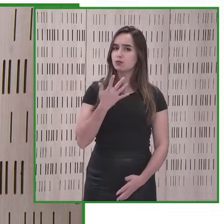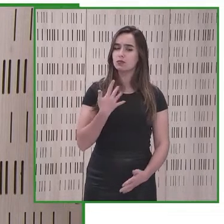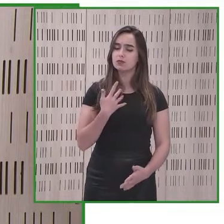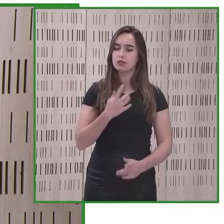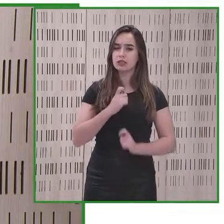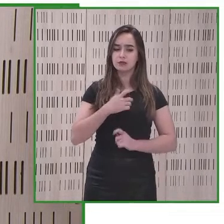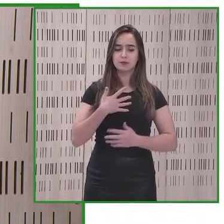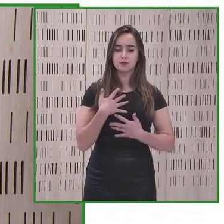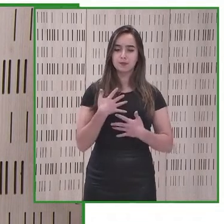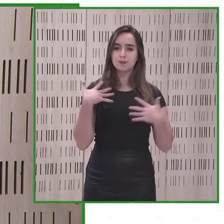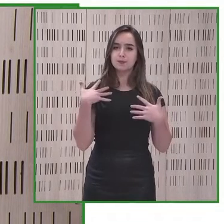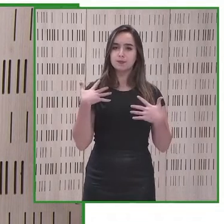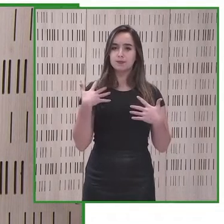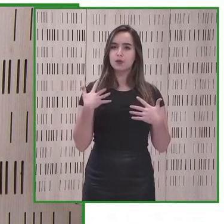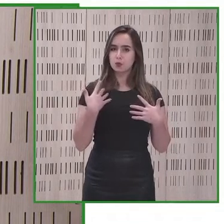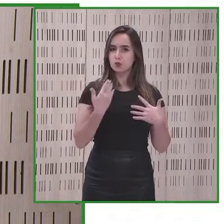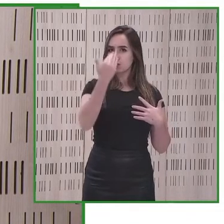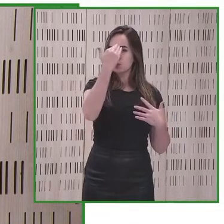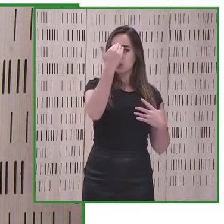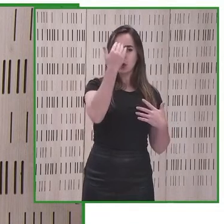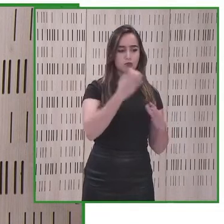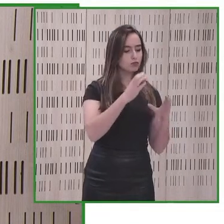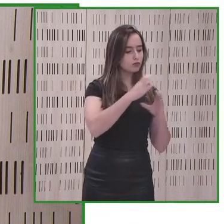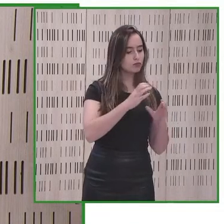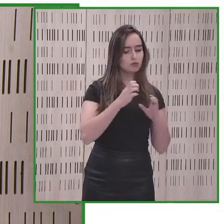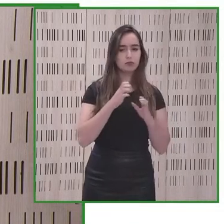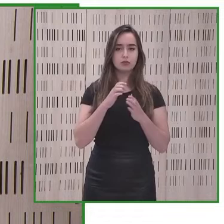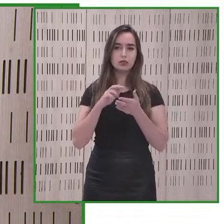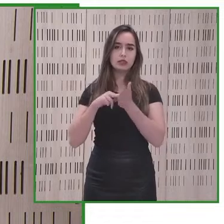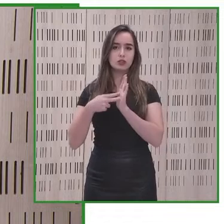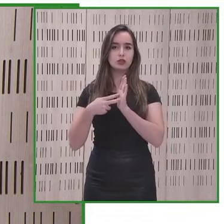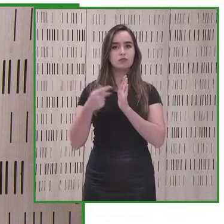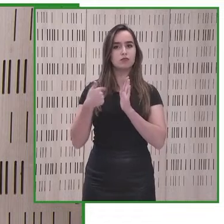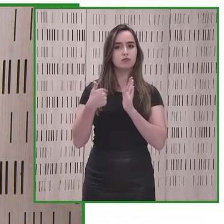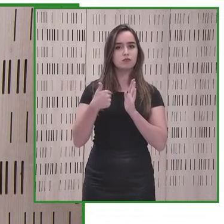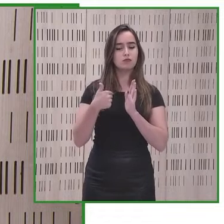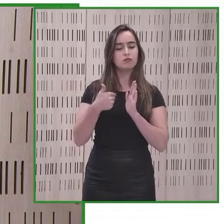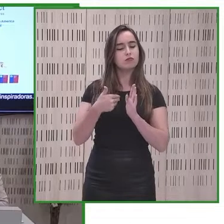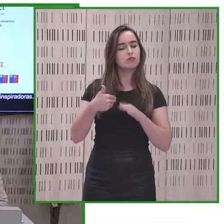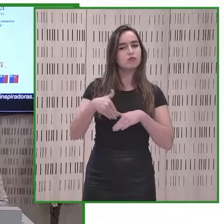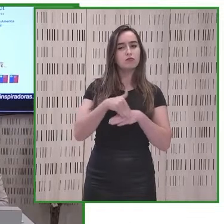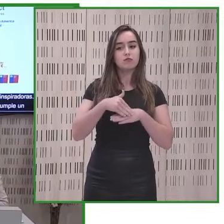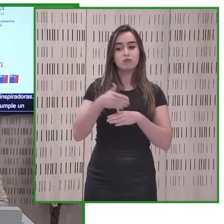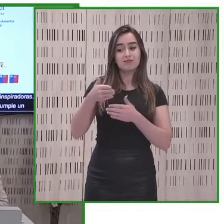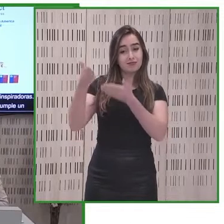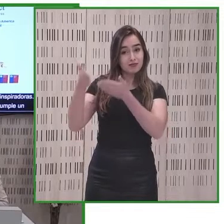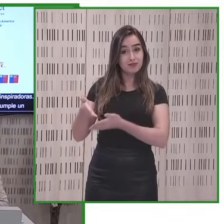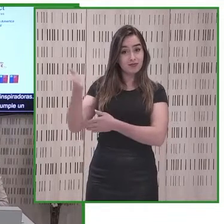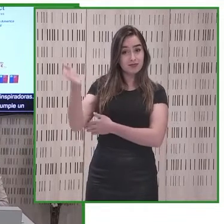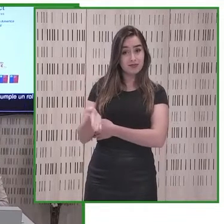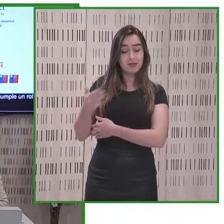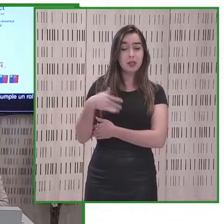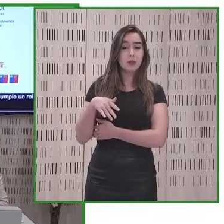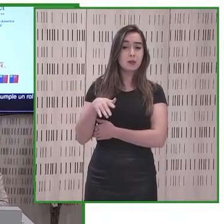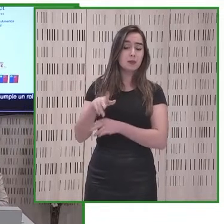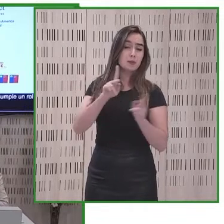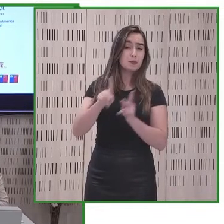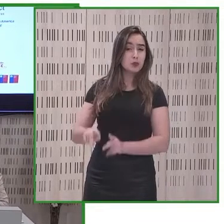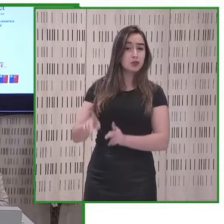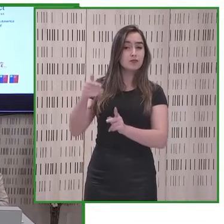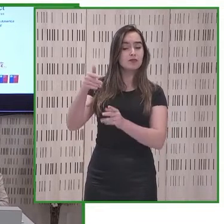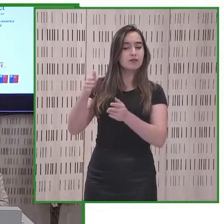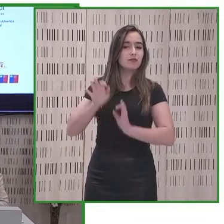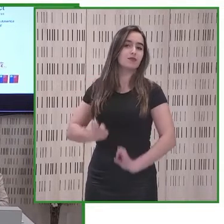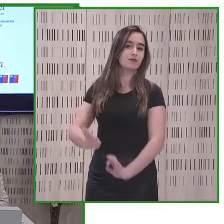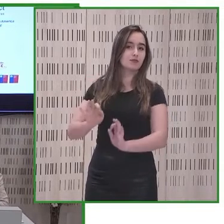donde sabemos que la ciencia y la tecnología cumplen un rol fundamental. Bueno, tenemos un invitado muy especial, un viejo conocido